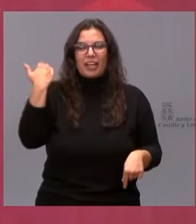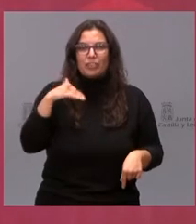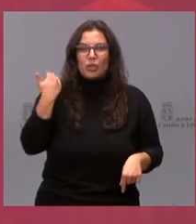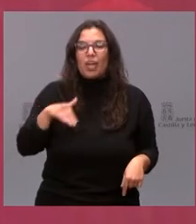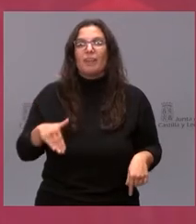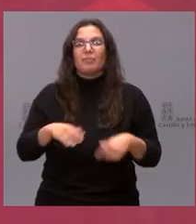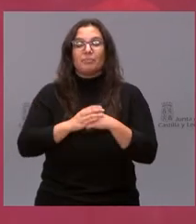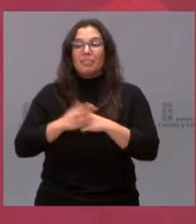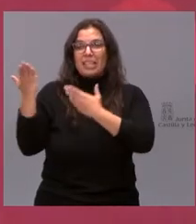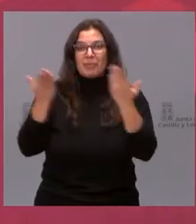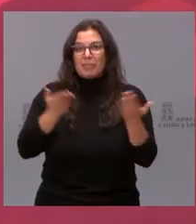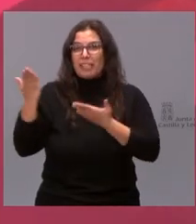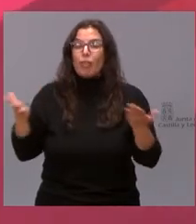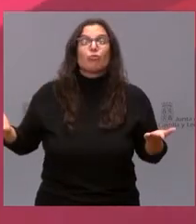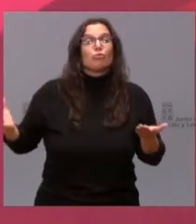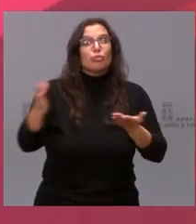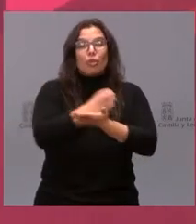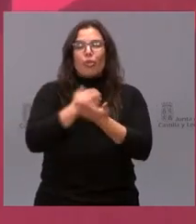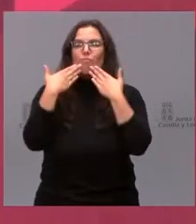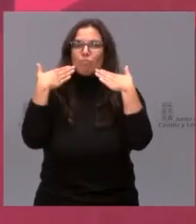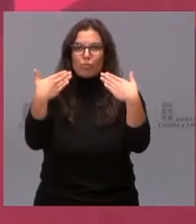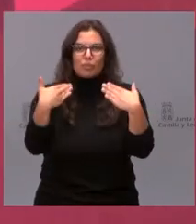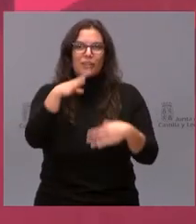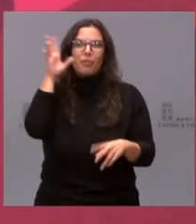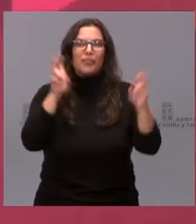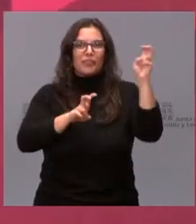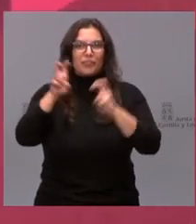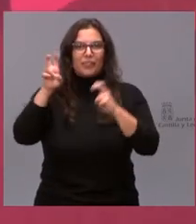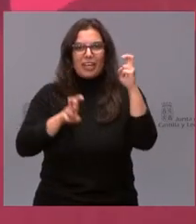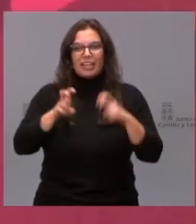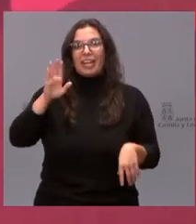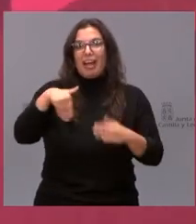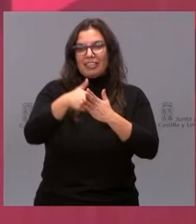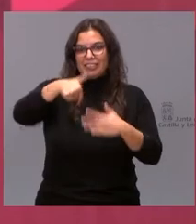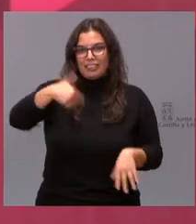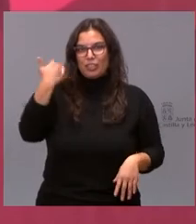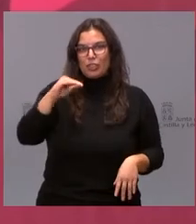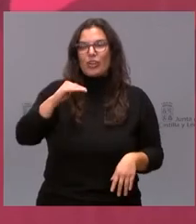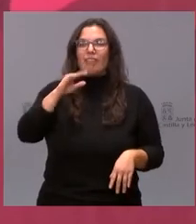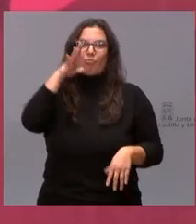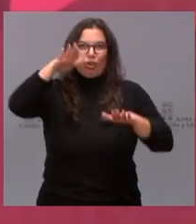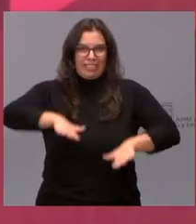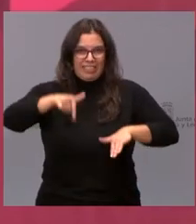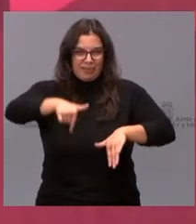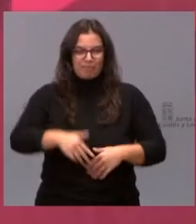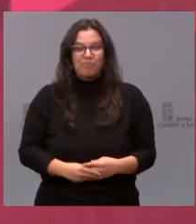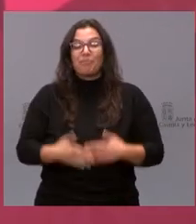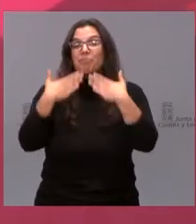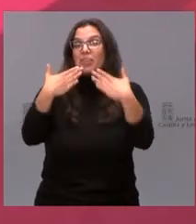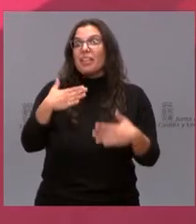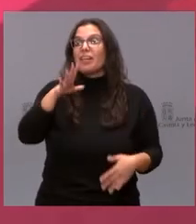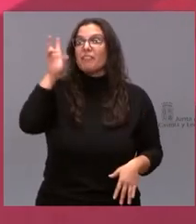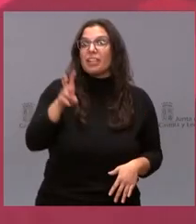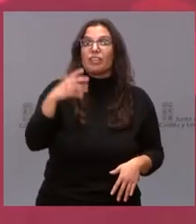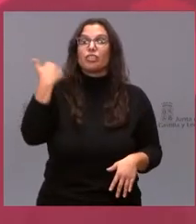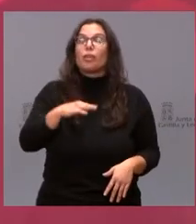invitados a todos, muchas gracias por venir a Soria y muchas gracias por estar aquí. Muchas gracias, digo, por venir a Soria